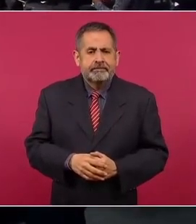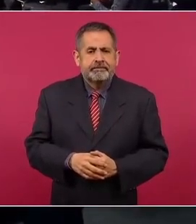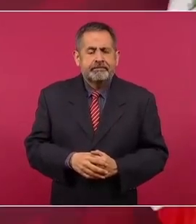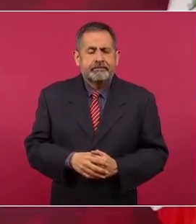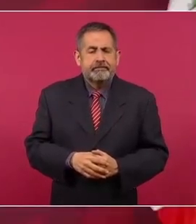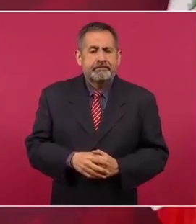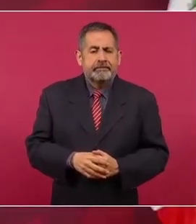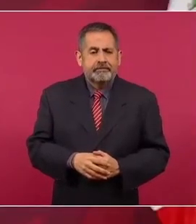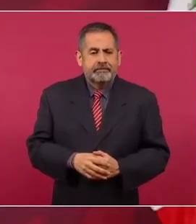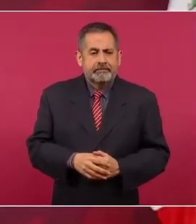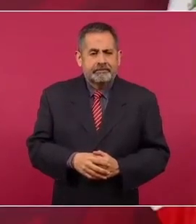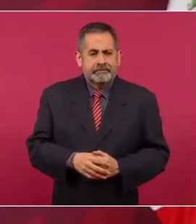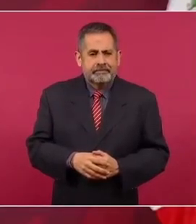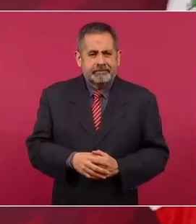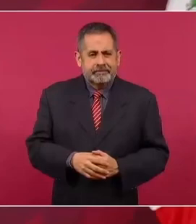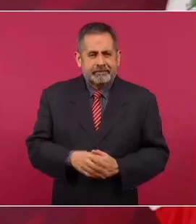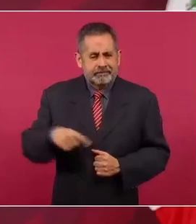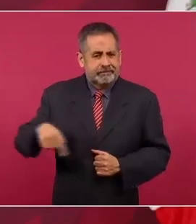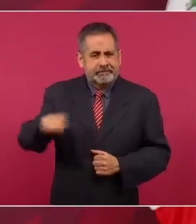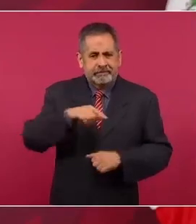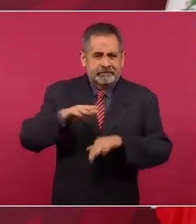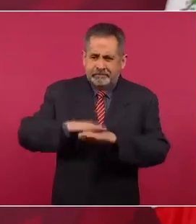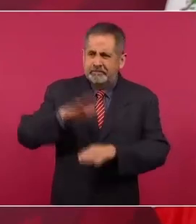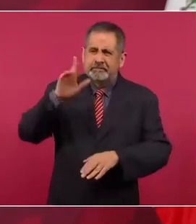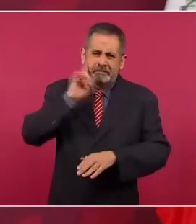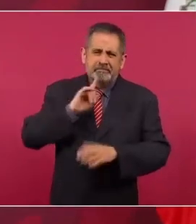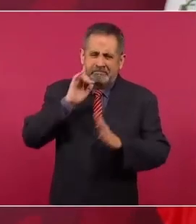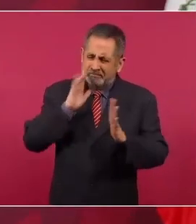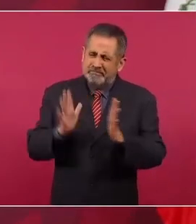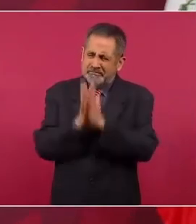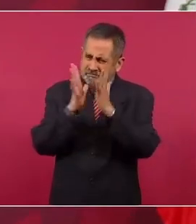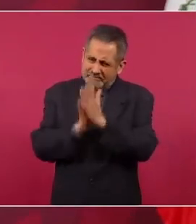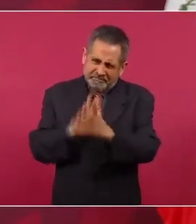participación de las mujeres,